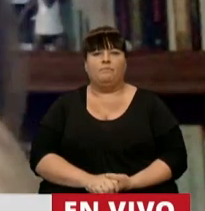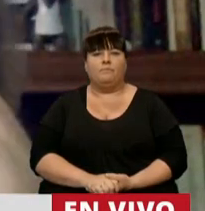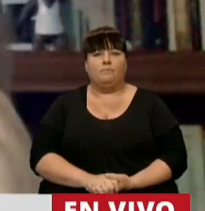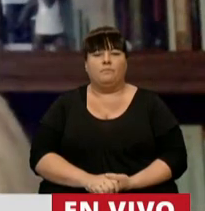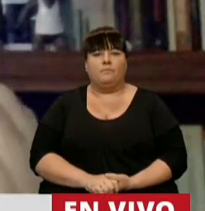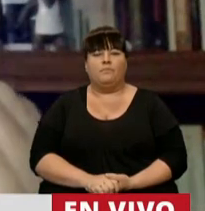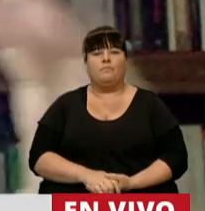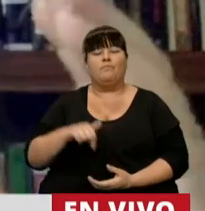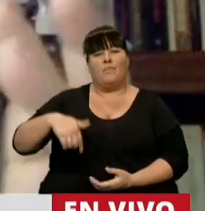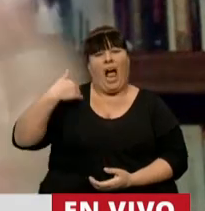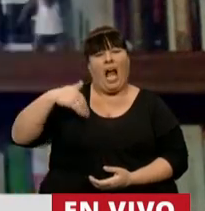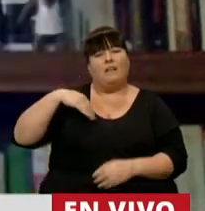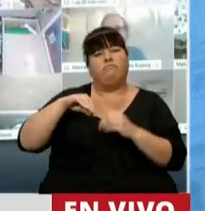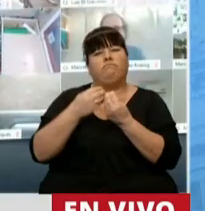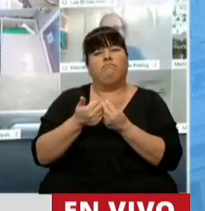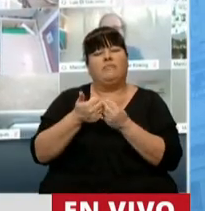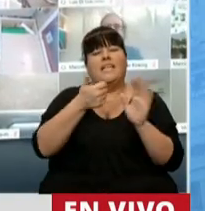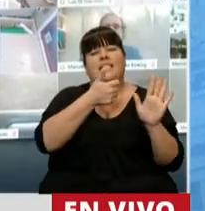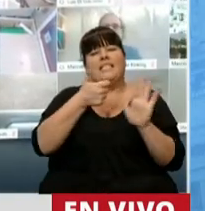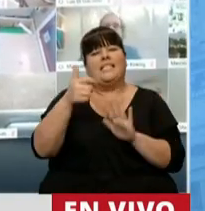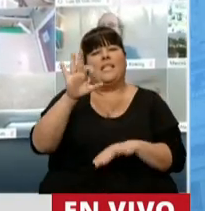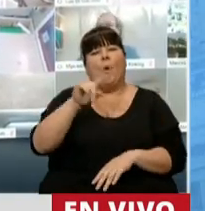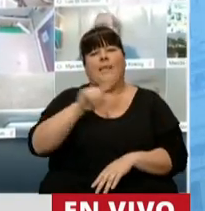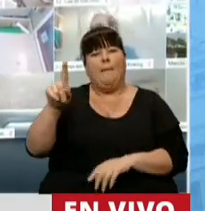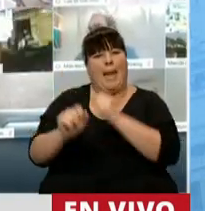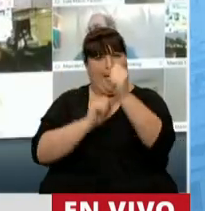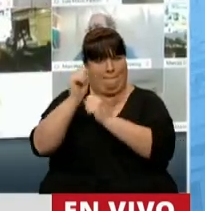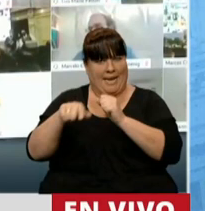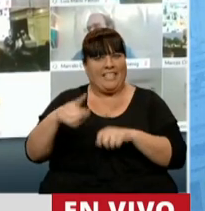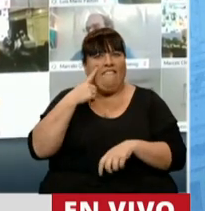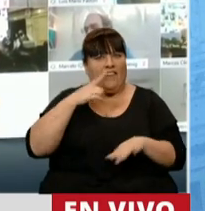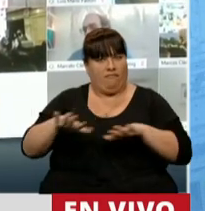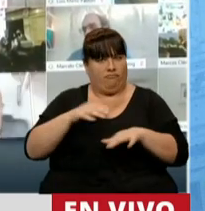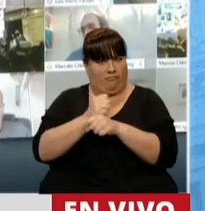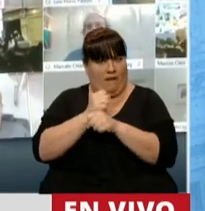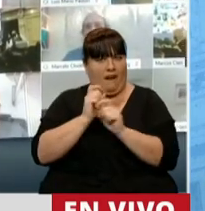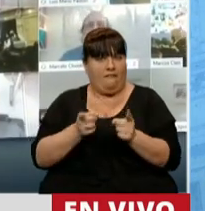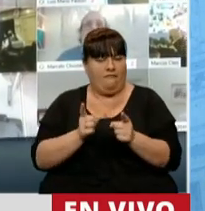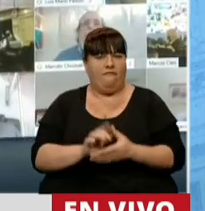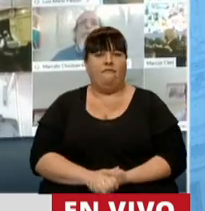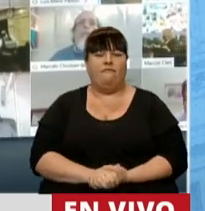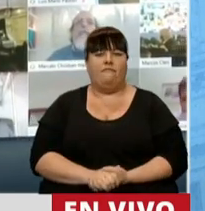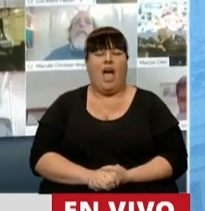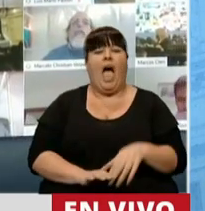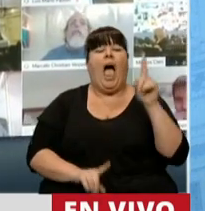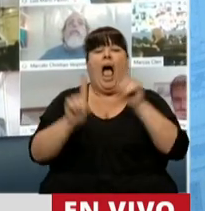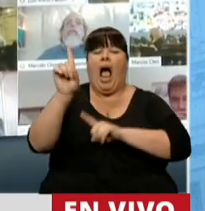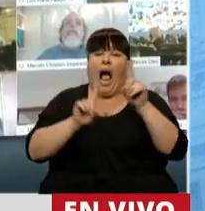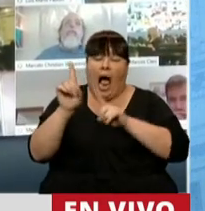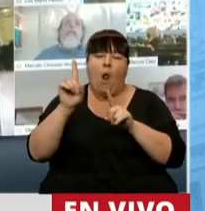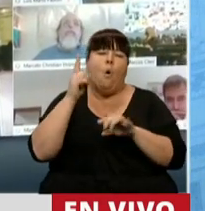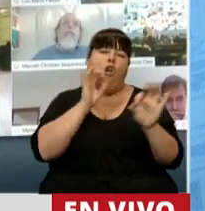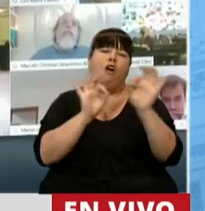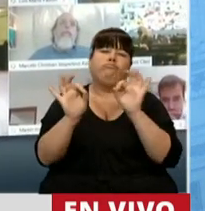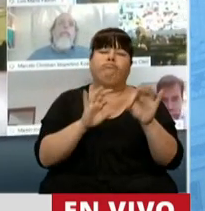En el país hay alrededor de 650.000 empresas activas, presidente. En algunos sectores se